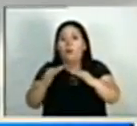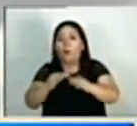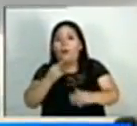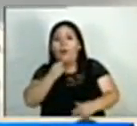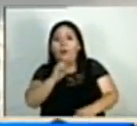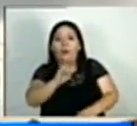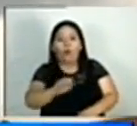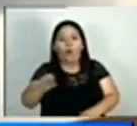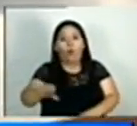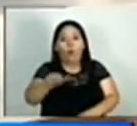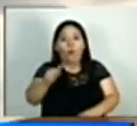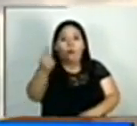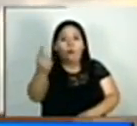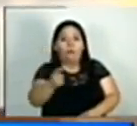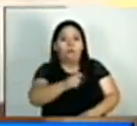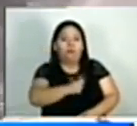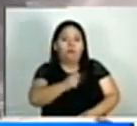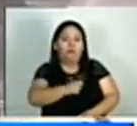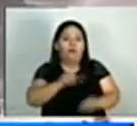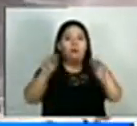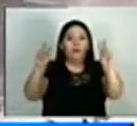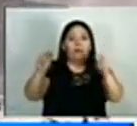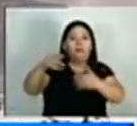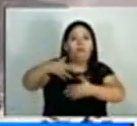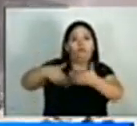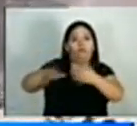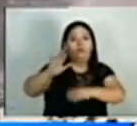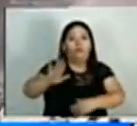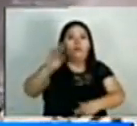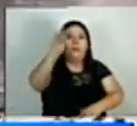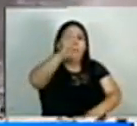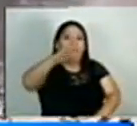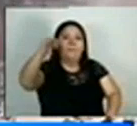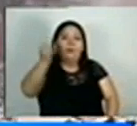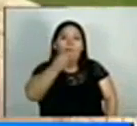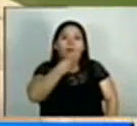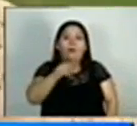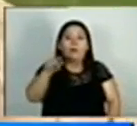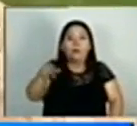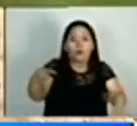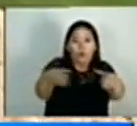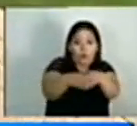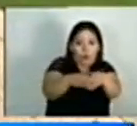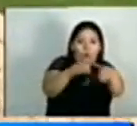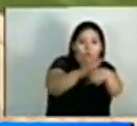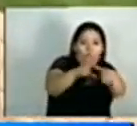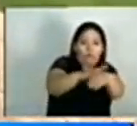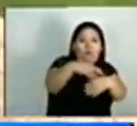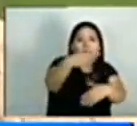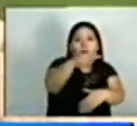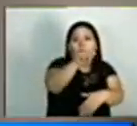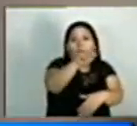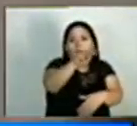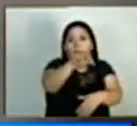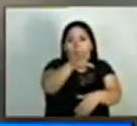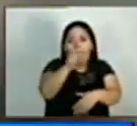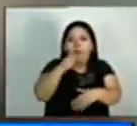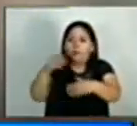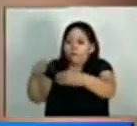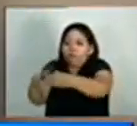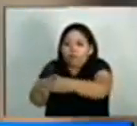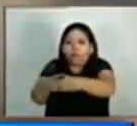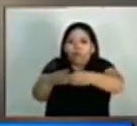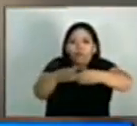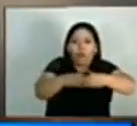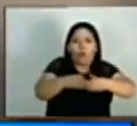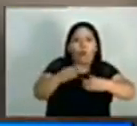declaraciones del portavoz del Ministerio de Asuntos Exteriores israelí, quien aseguró que el grupo armado Hamas está utilizando a los palestinos de la franja de